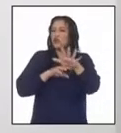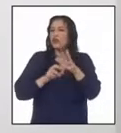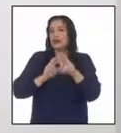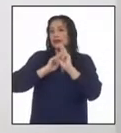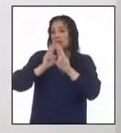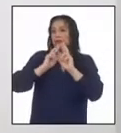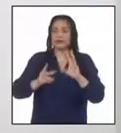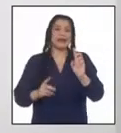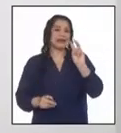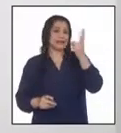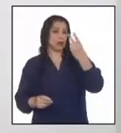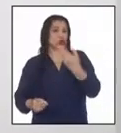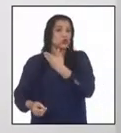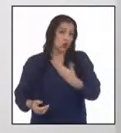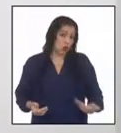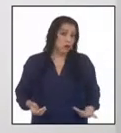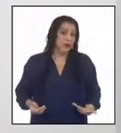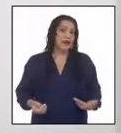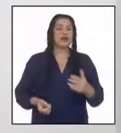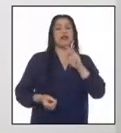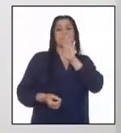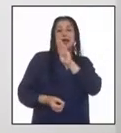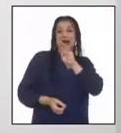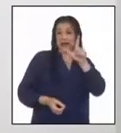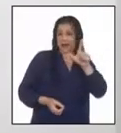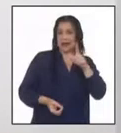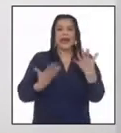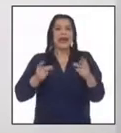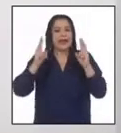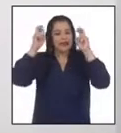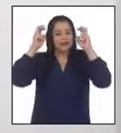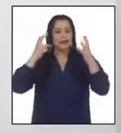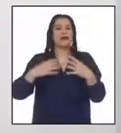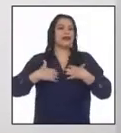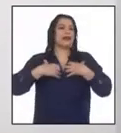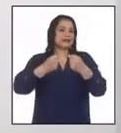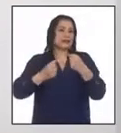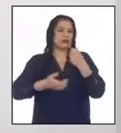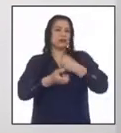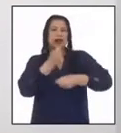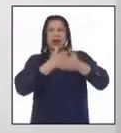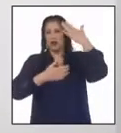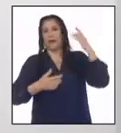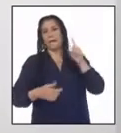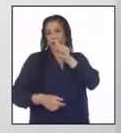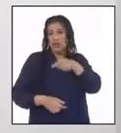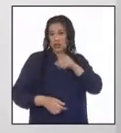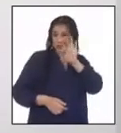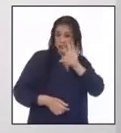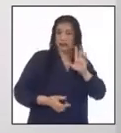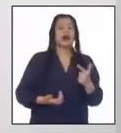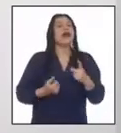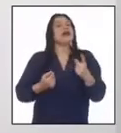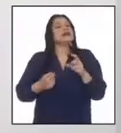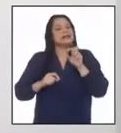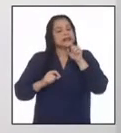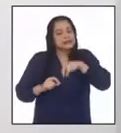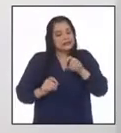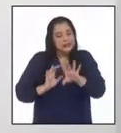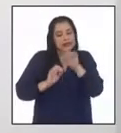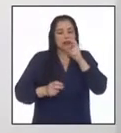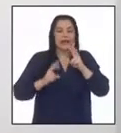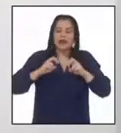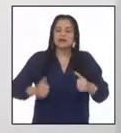durante el segundo gobierno de Leguía en el contexto de la salud pública del siglo XX deben identificar y